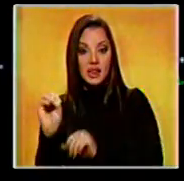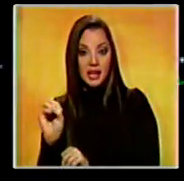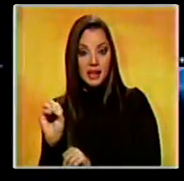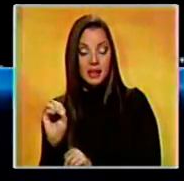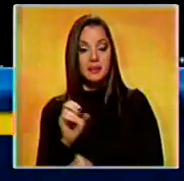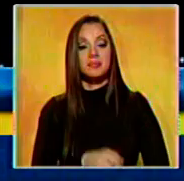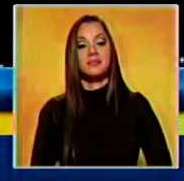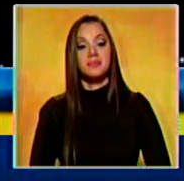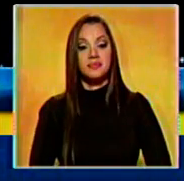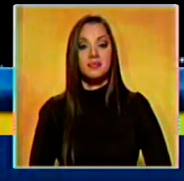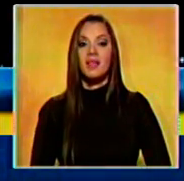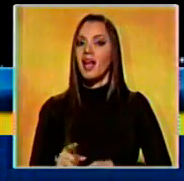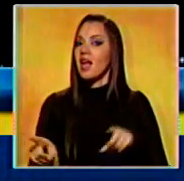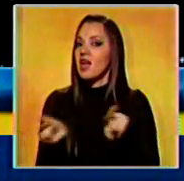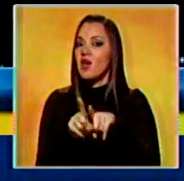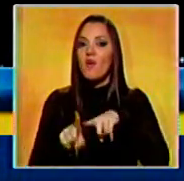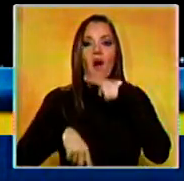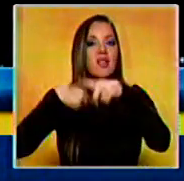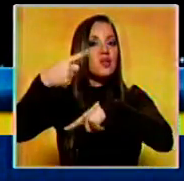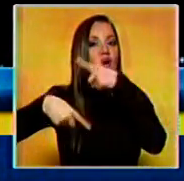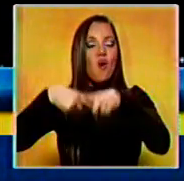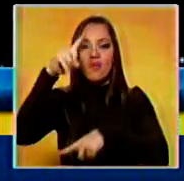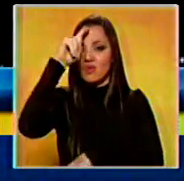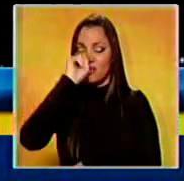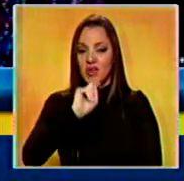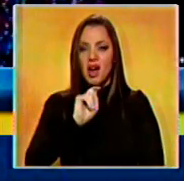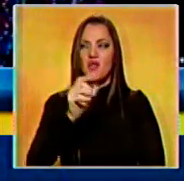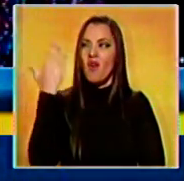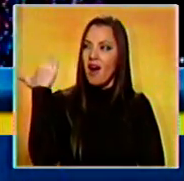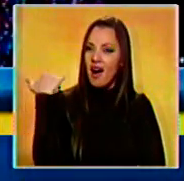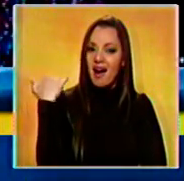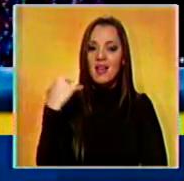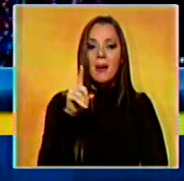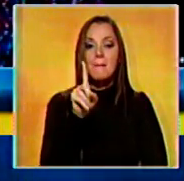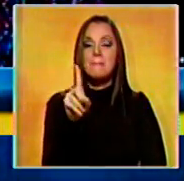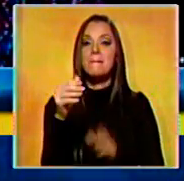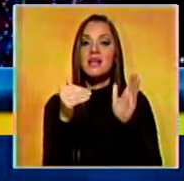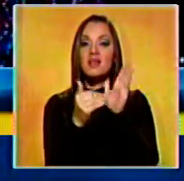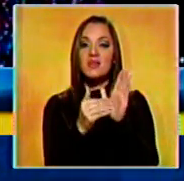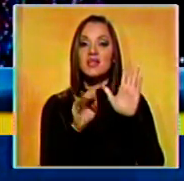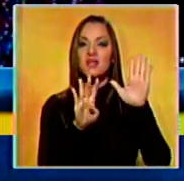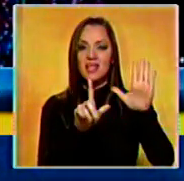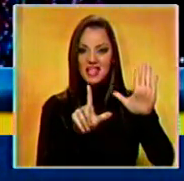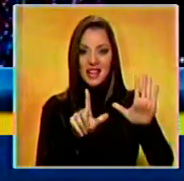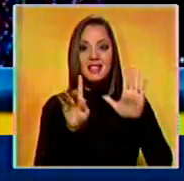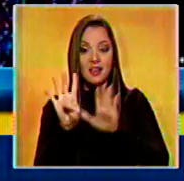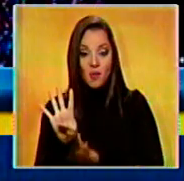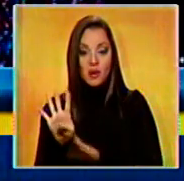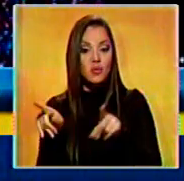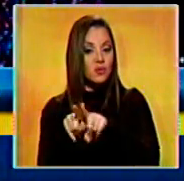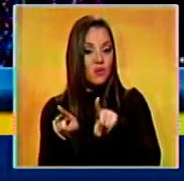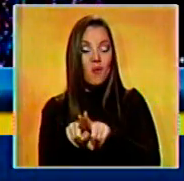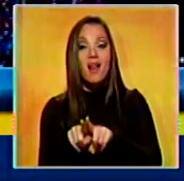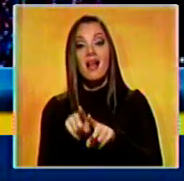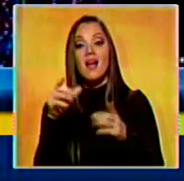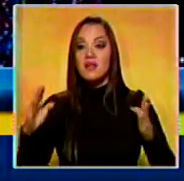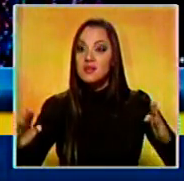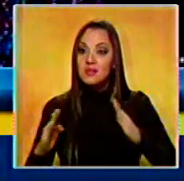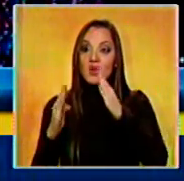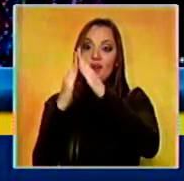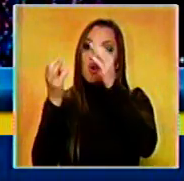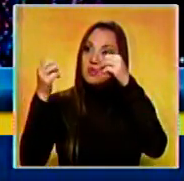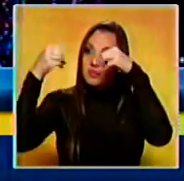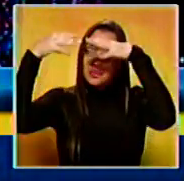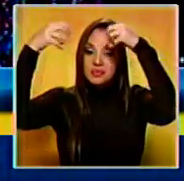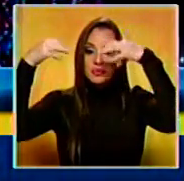Y como todos los años, desde 1954 fue encendido el árbol de Navidad en el Capitolio Federal ubicado en Washington,